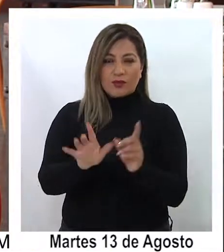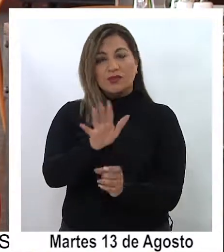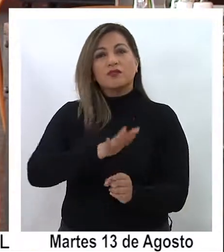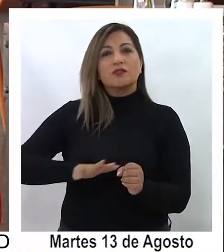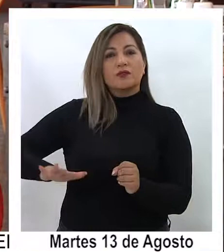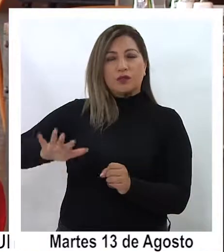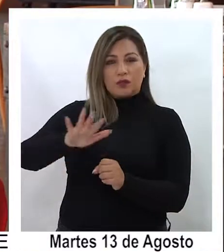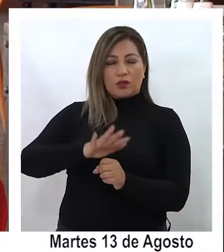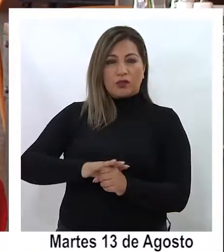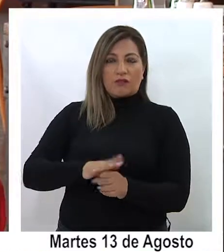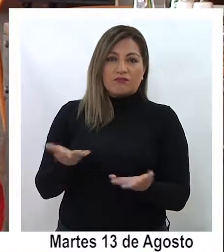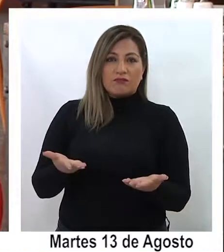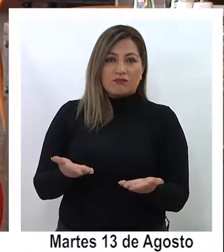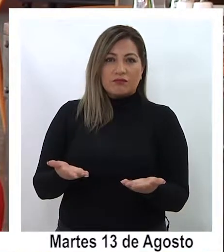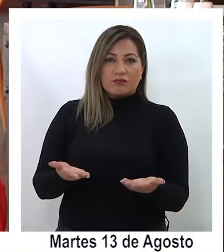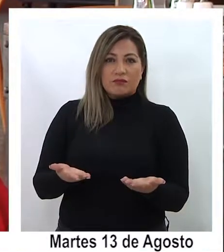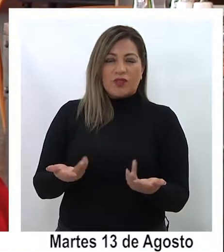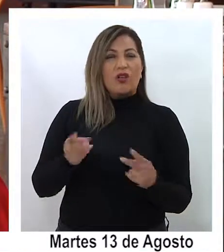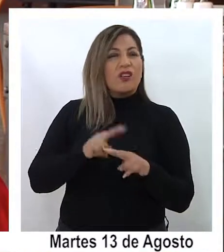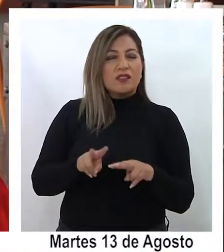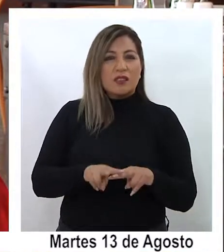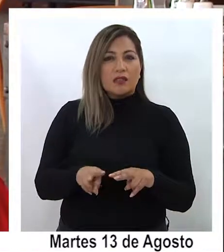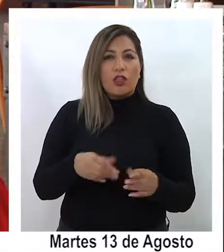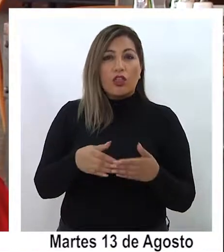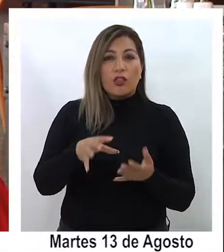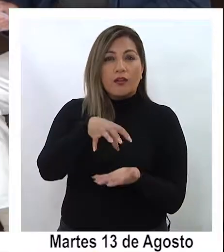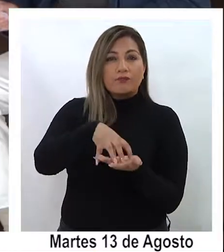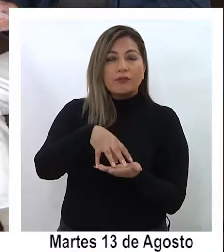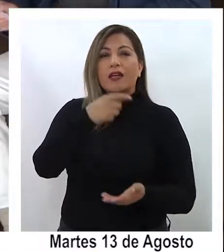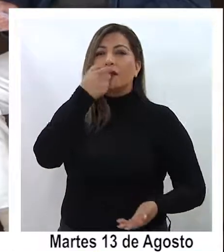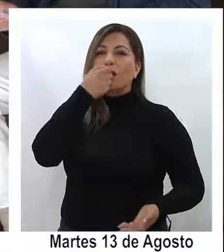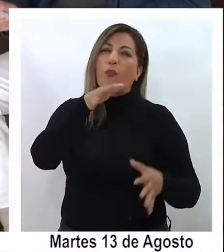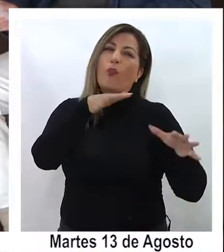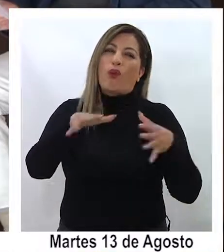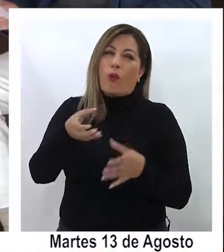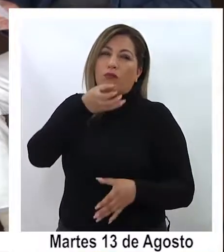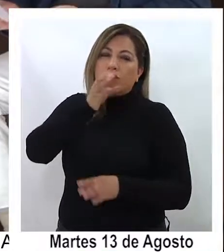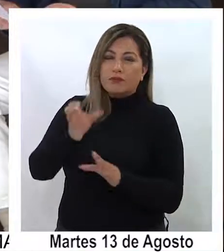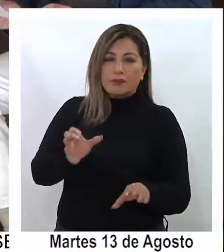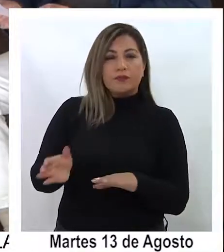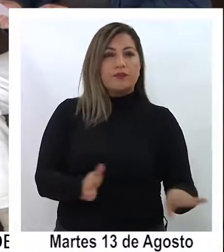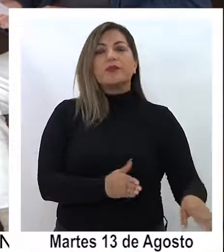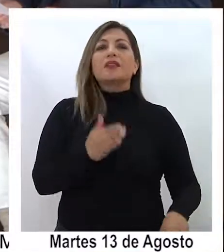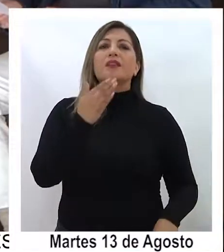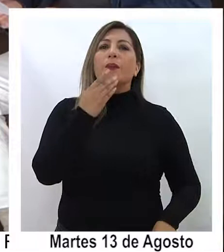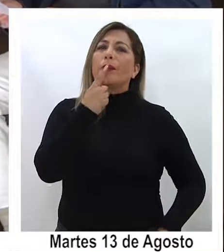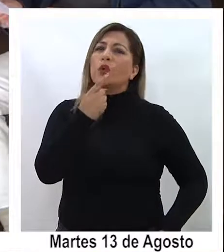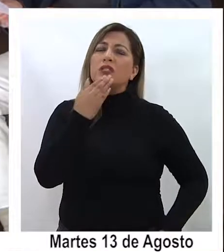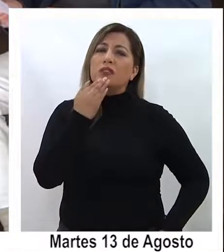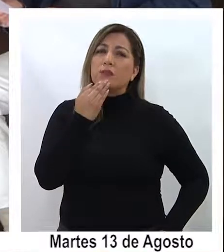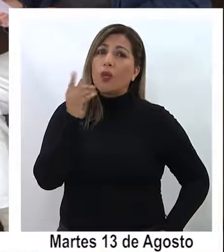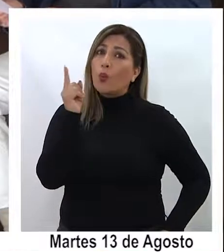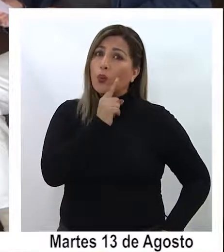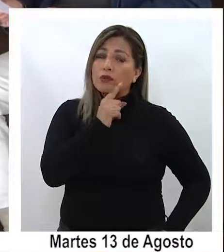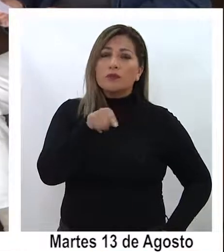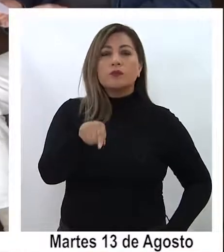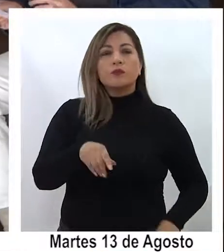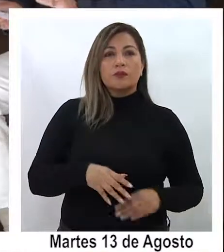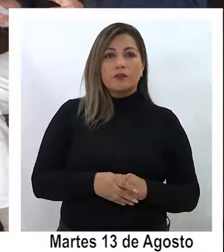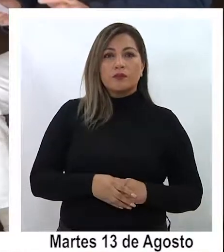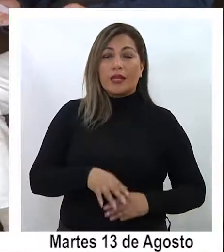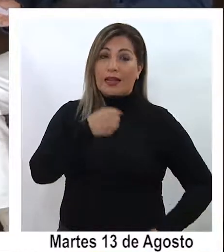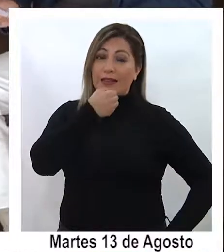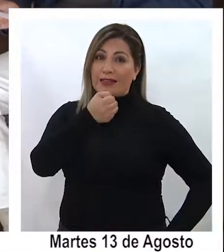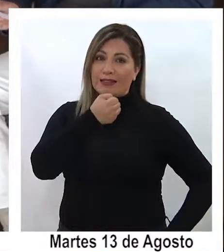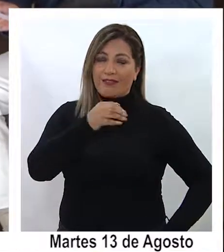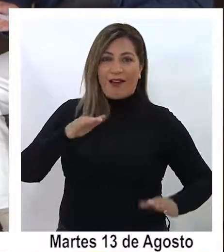como la que por ejemplo se produjo en Osorno con el agua potable también cierto y por último en